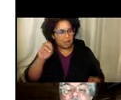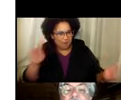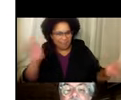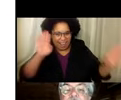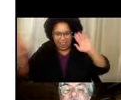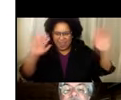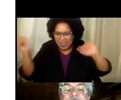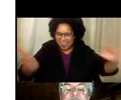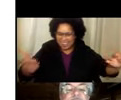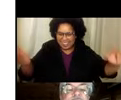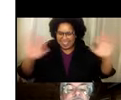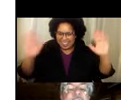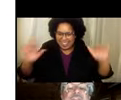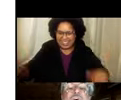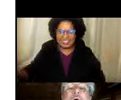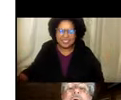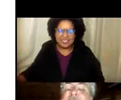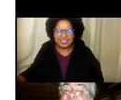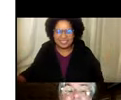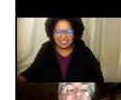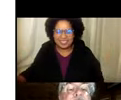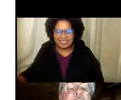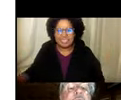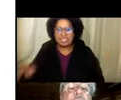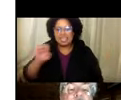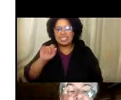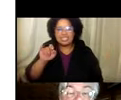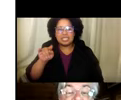micrófono, por favor. Muy bien. Hola a todos.